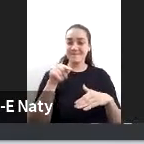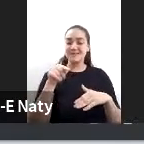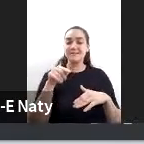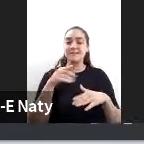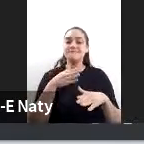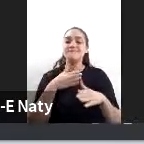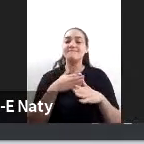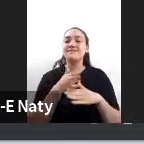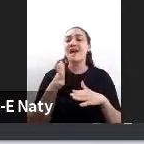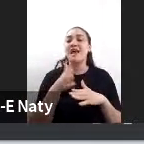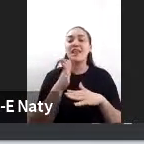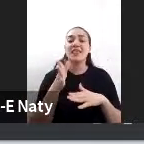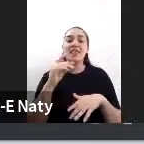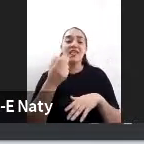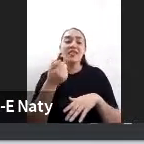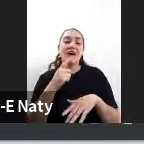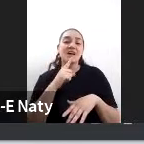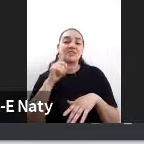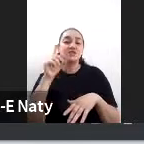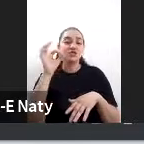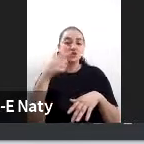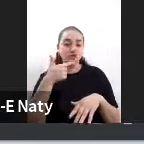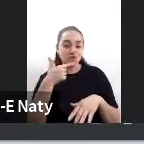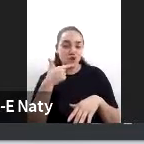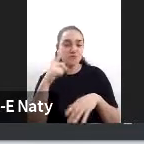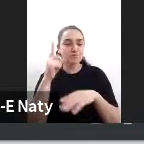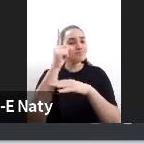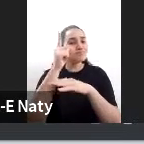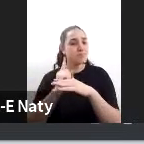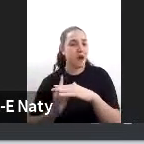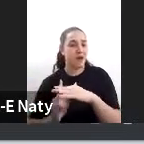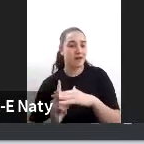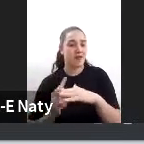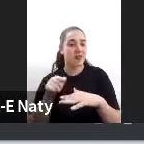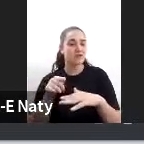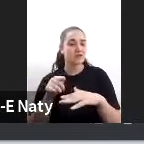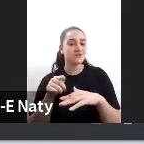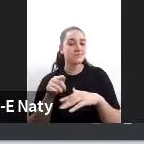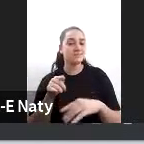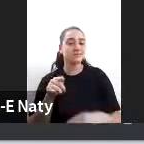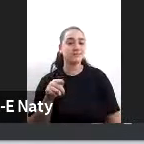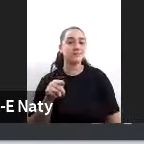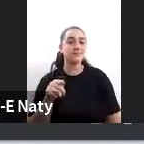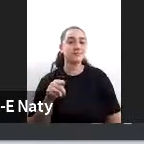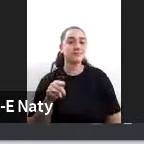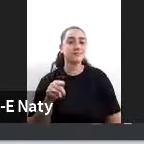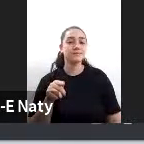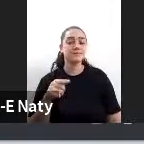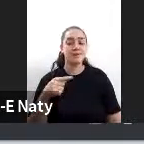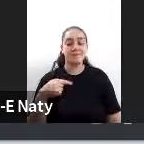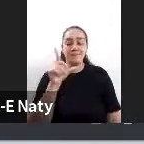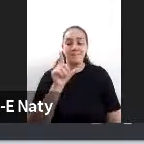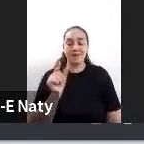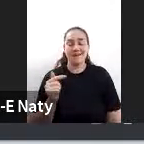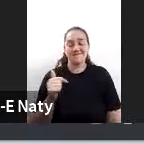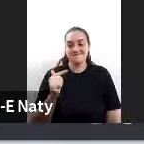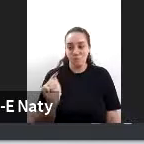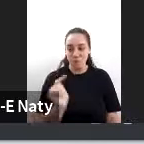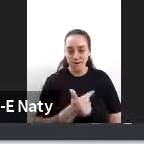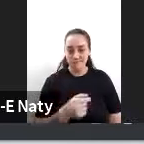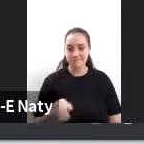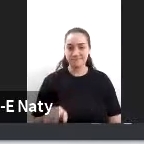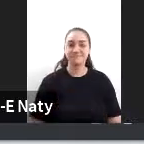los cables submarinos que llevan todo el tráfico que no está en nuestro país así que bueno para no